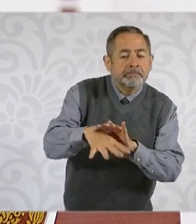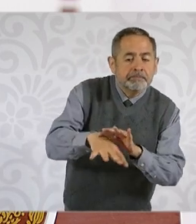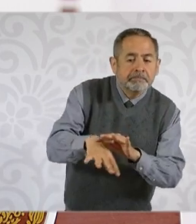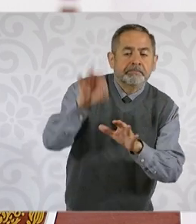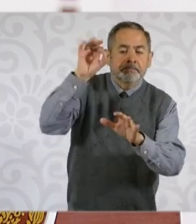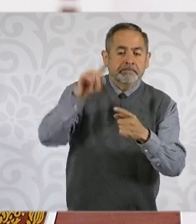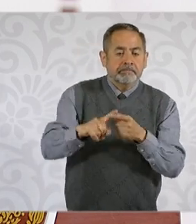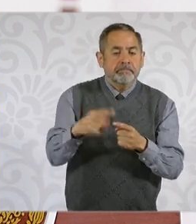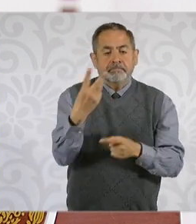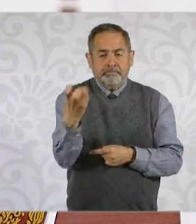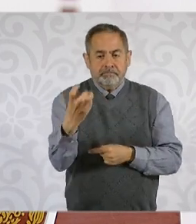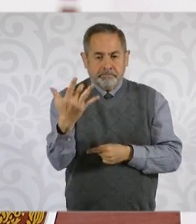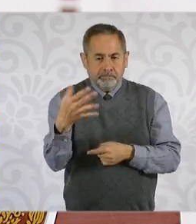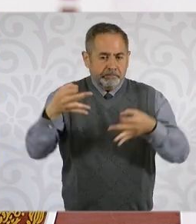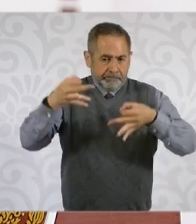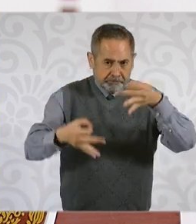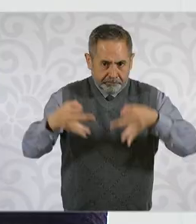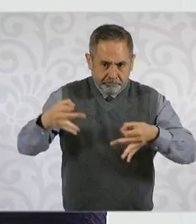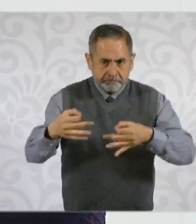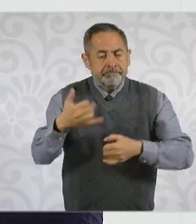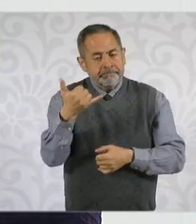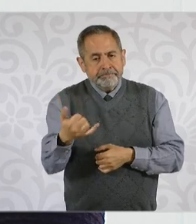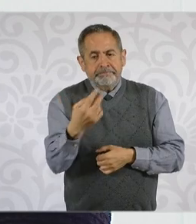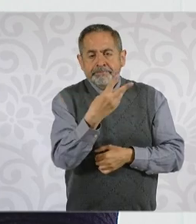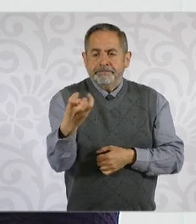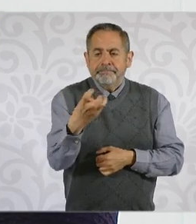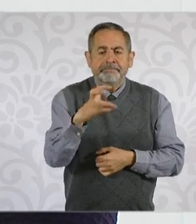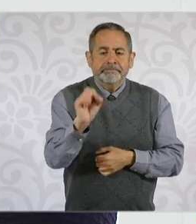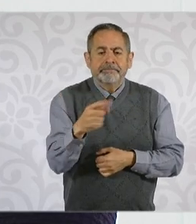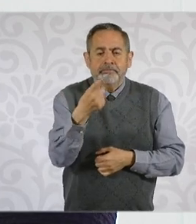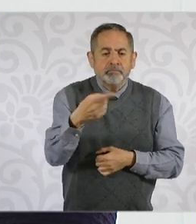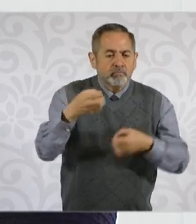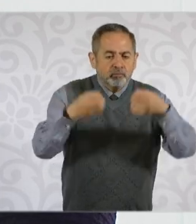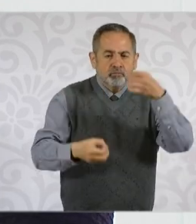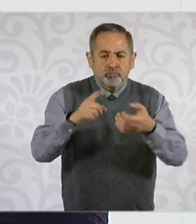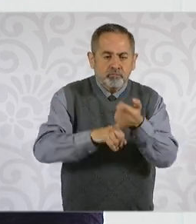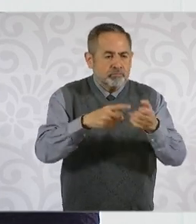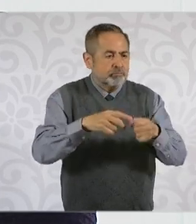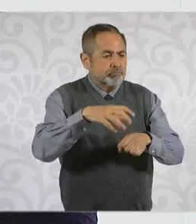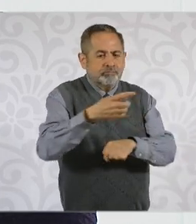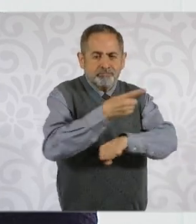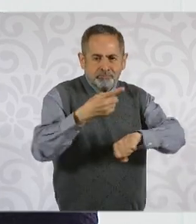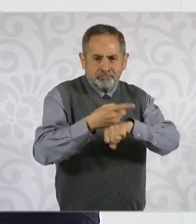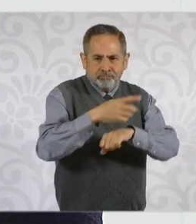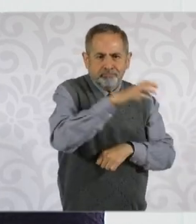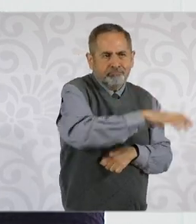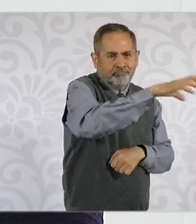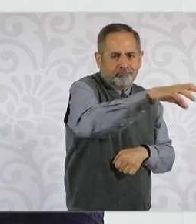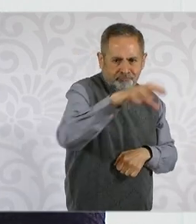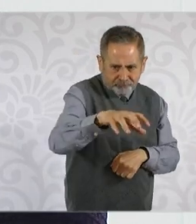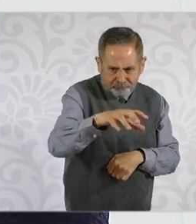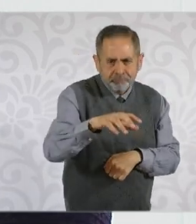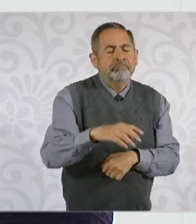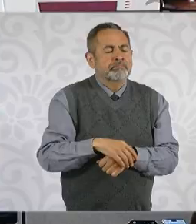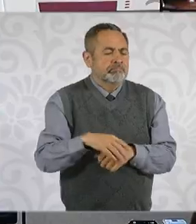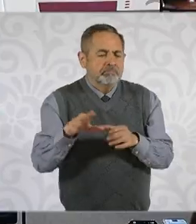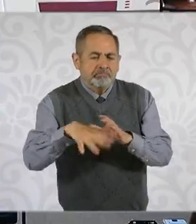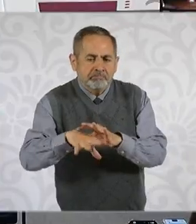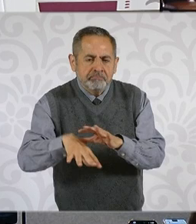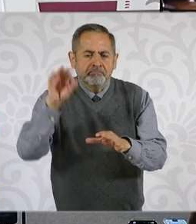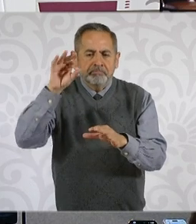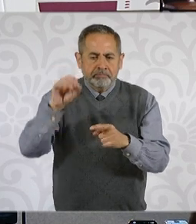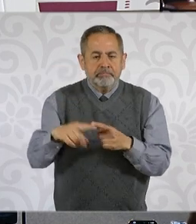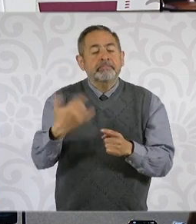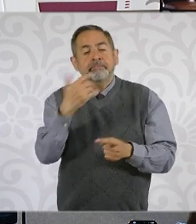y 361 juzgados de distrito. Además, se tomaron en cuenta